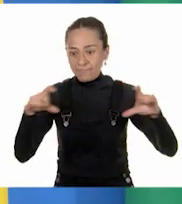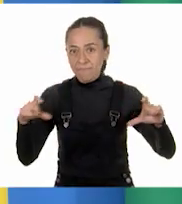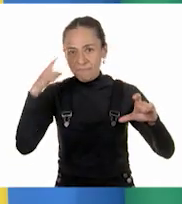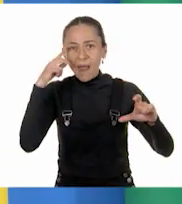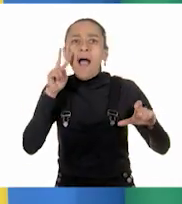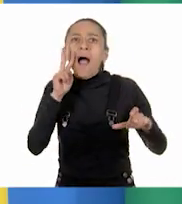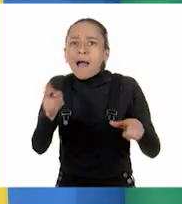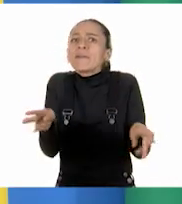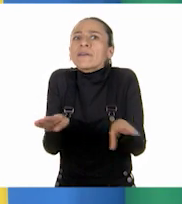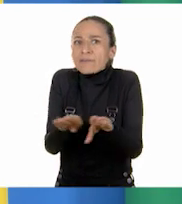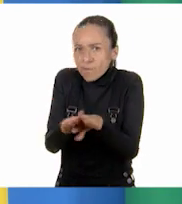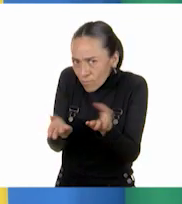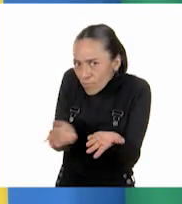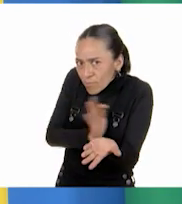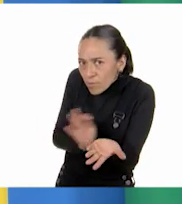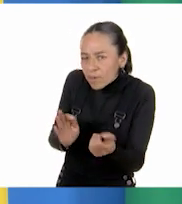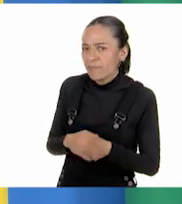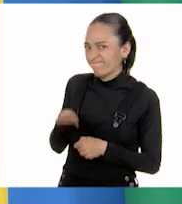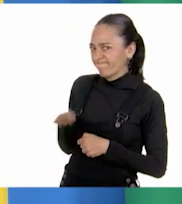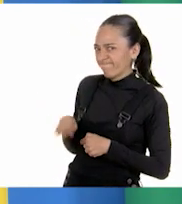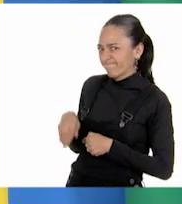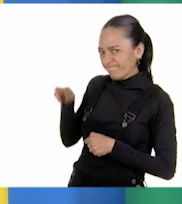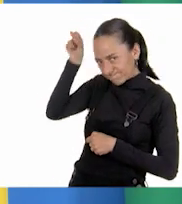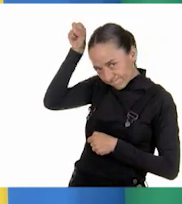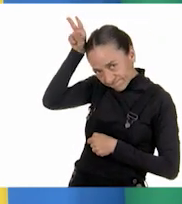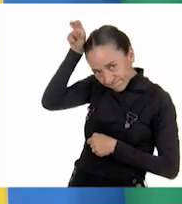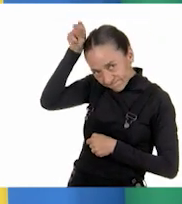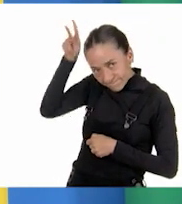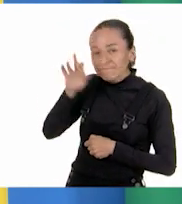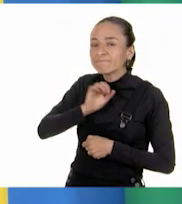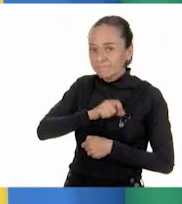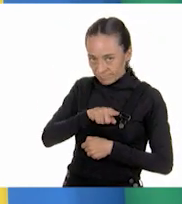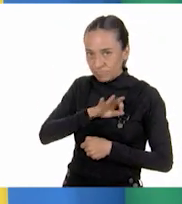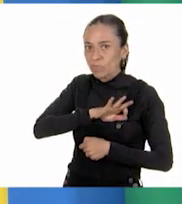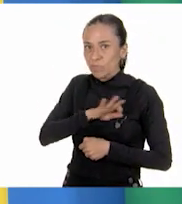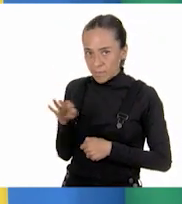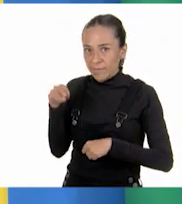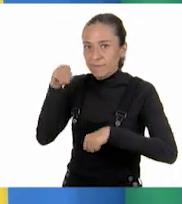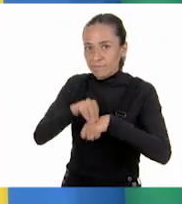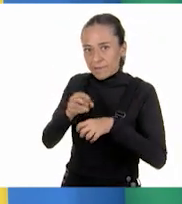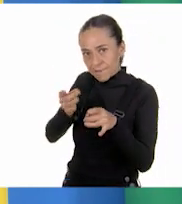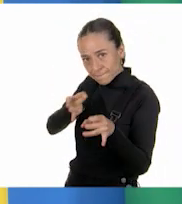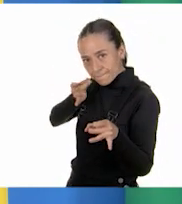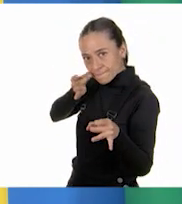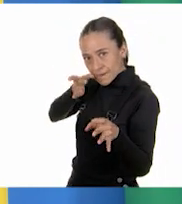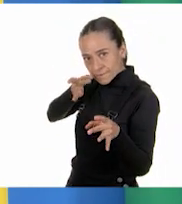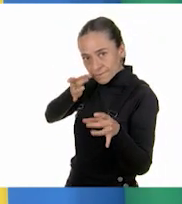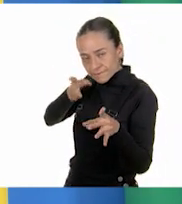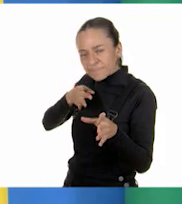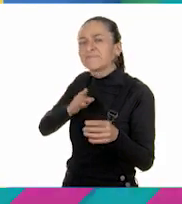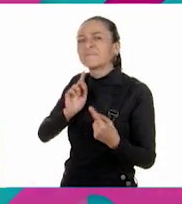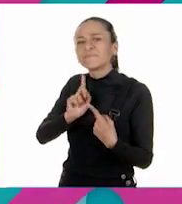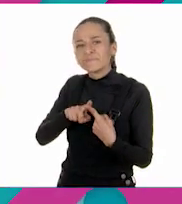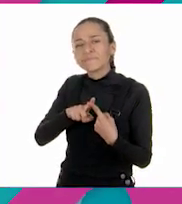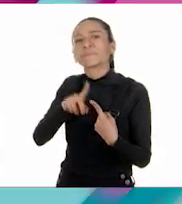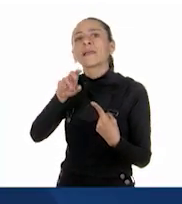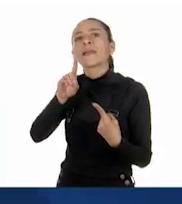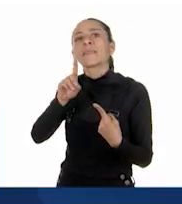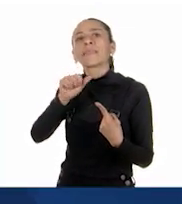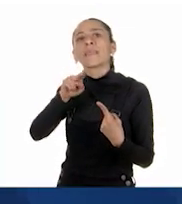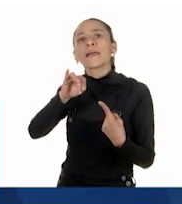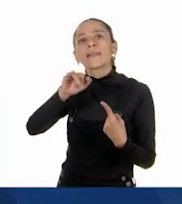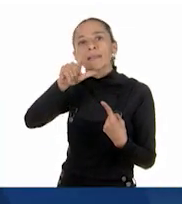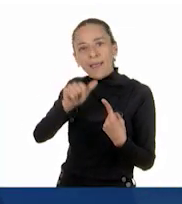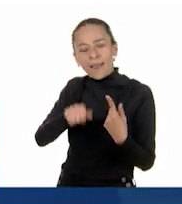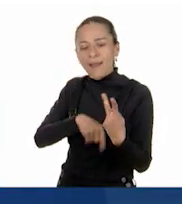Oye, Raúl, mira, en pantalla también vamos a poner las flechas que corresponden a Daniela y Sara. Y quedaron una sobre